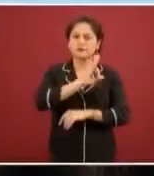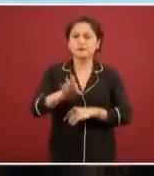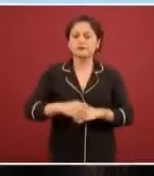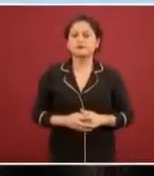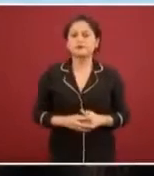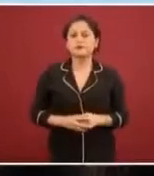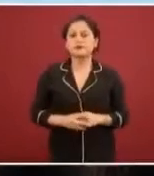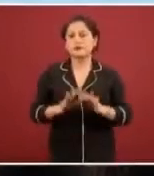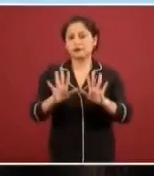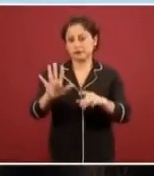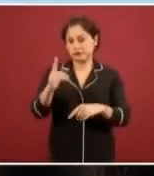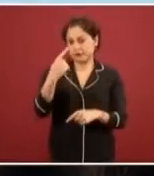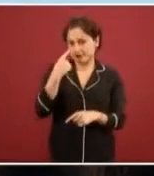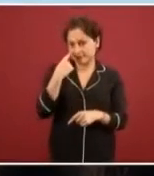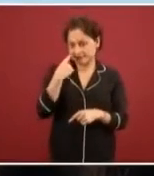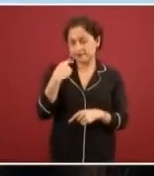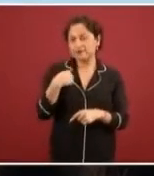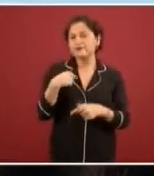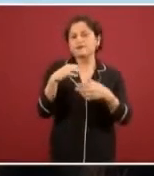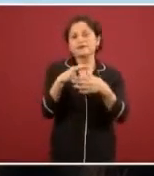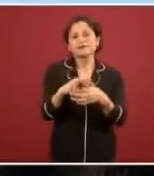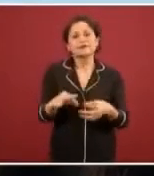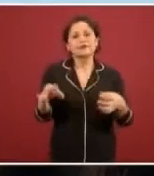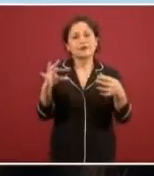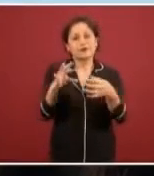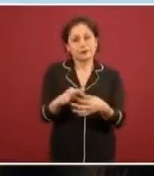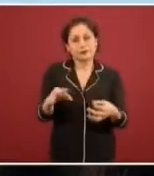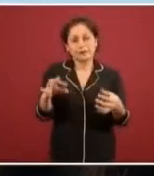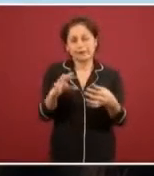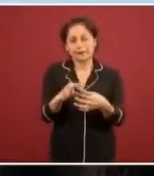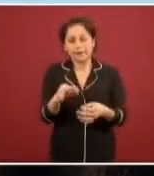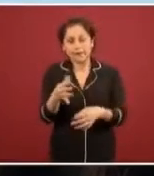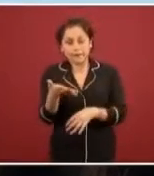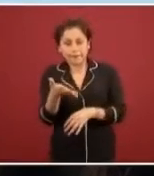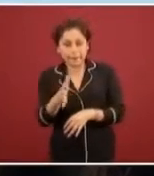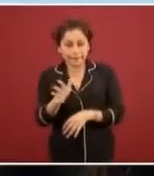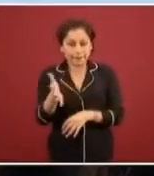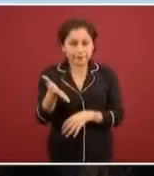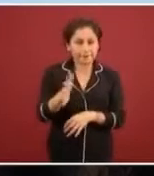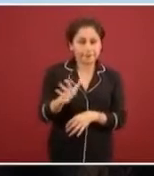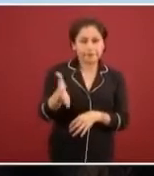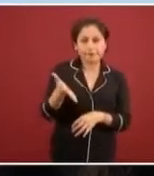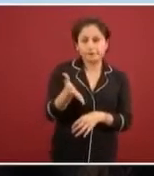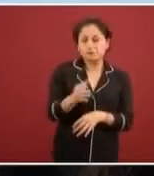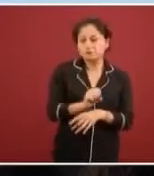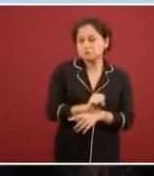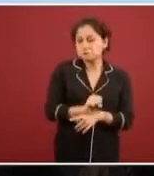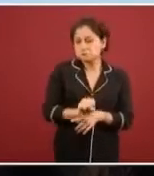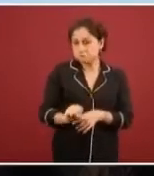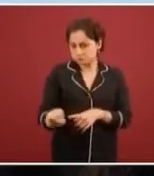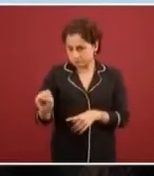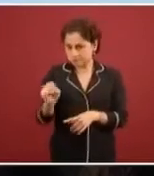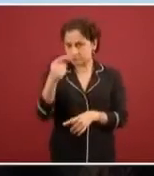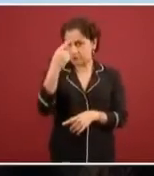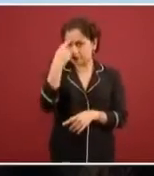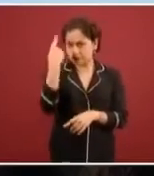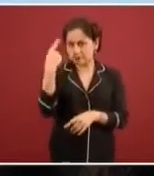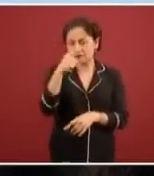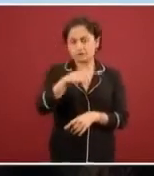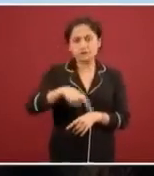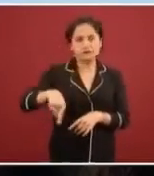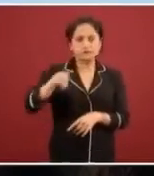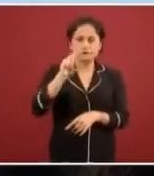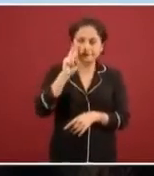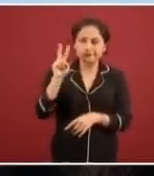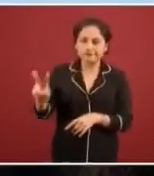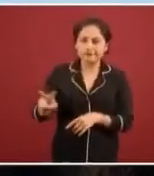Voy a tratar de ser más o menos directo o simple en mi explicación de esta